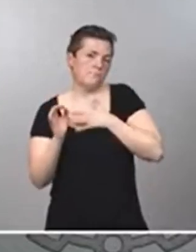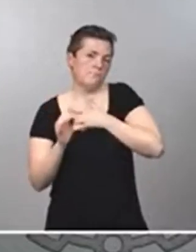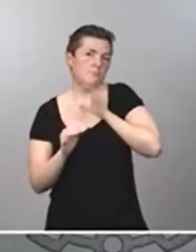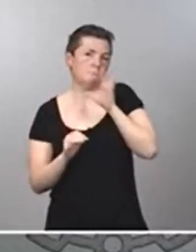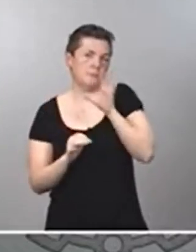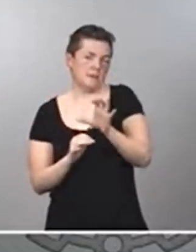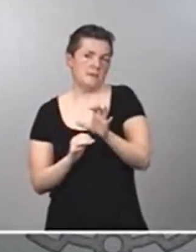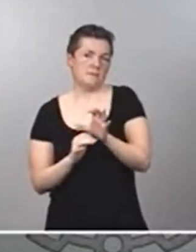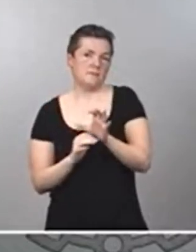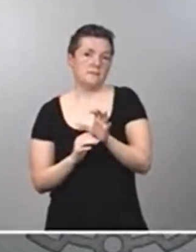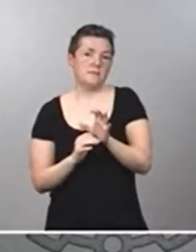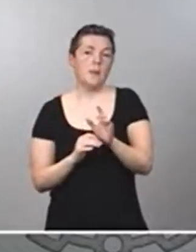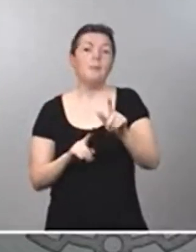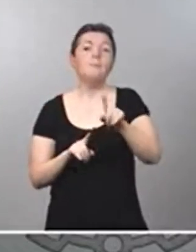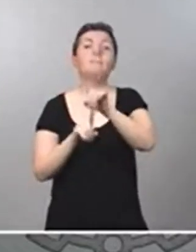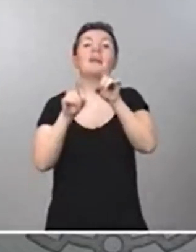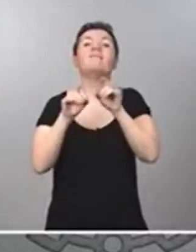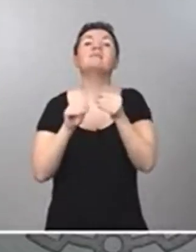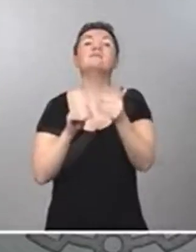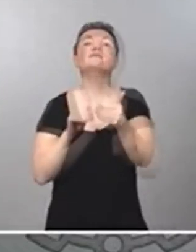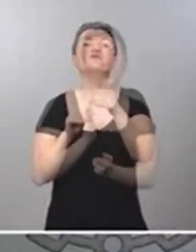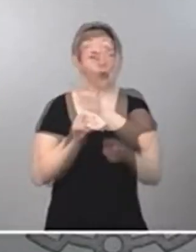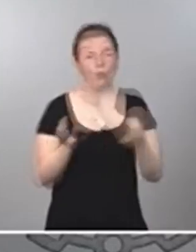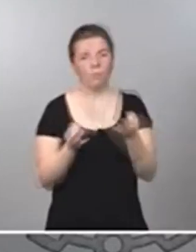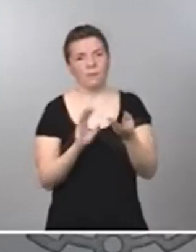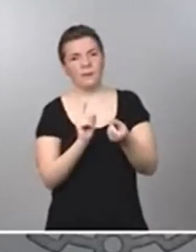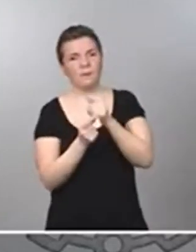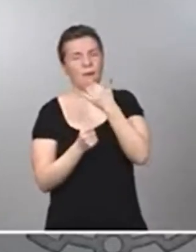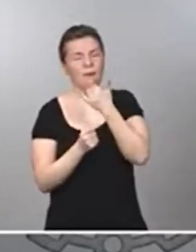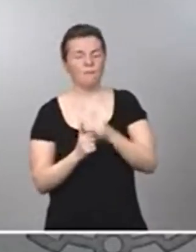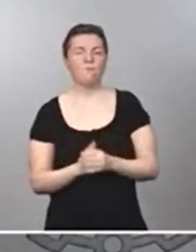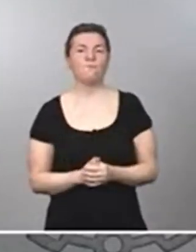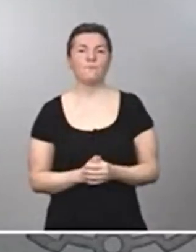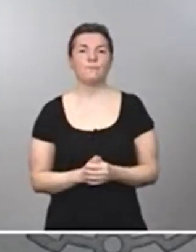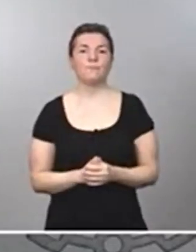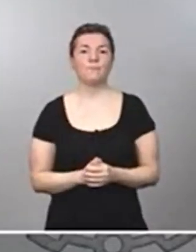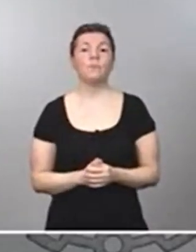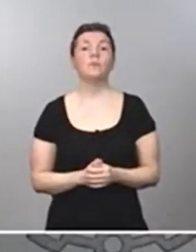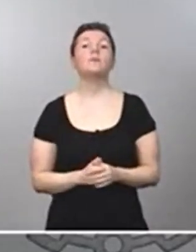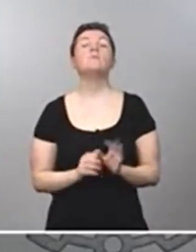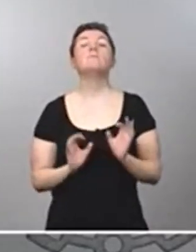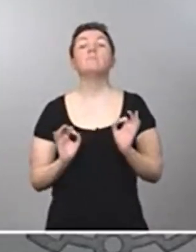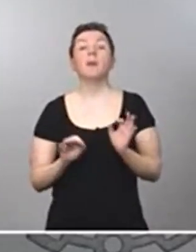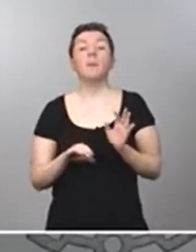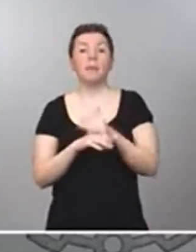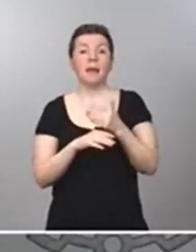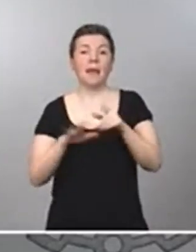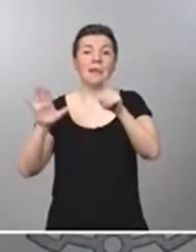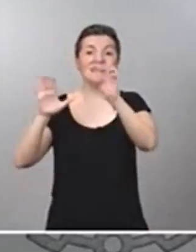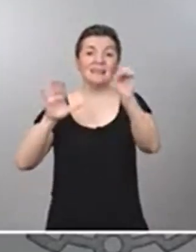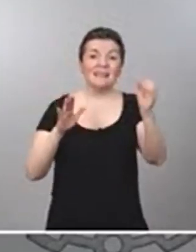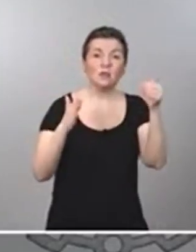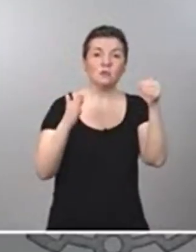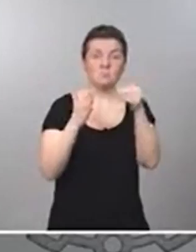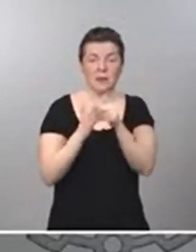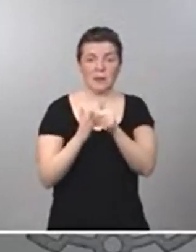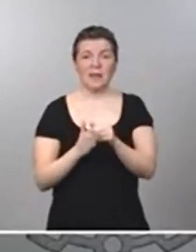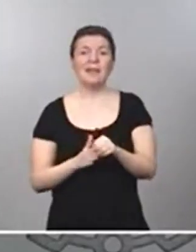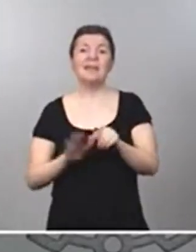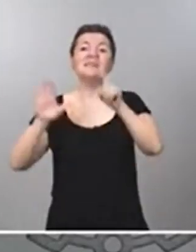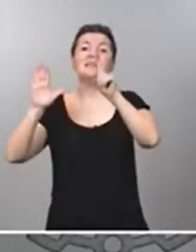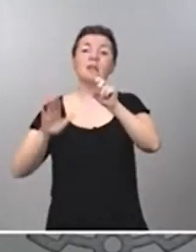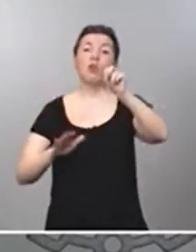la previsión que tenemos a lo largo de los próximos meses. En cualquier caso, para los 600.000, 612.000 en concreto,